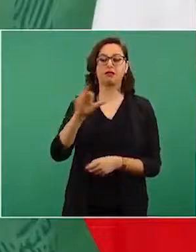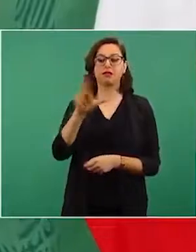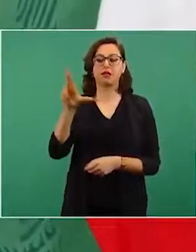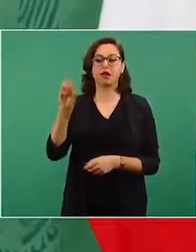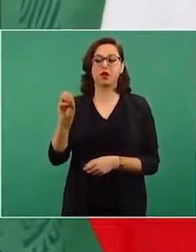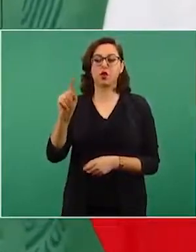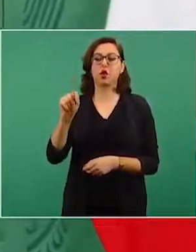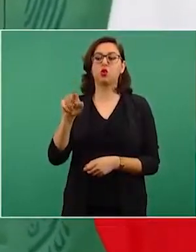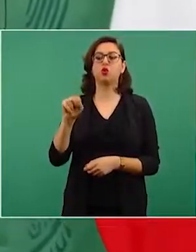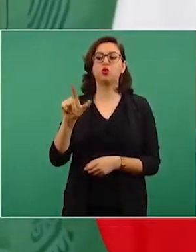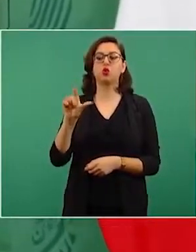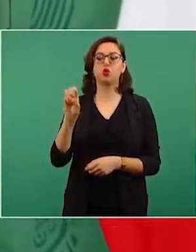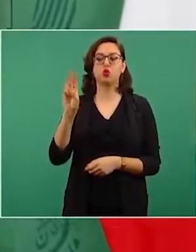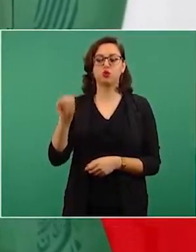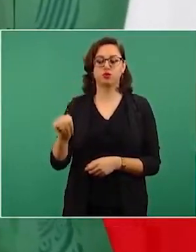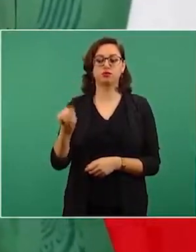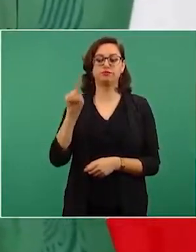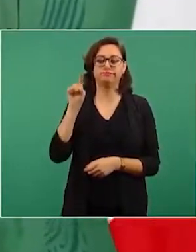México.